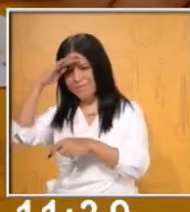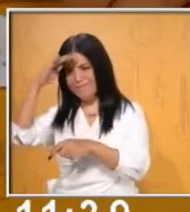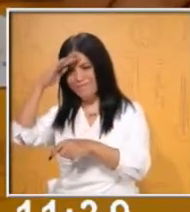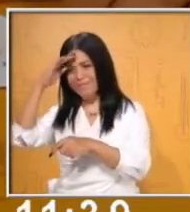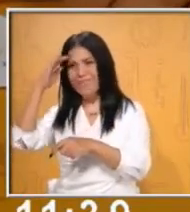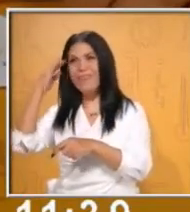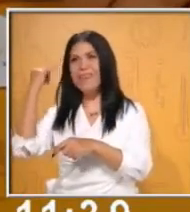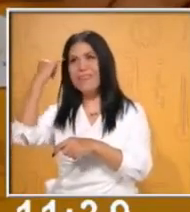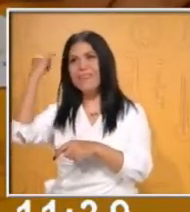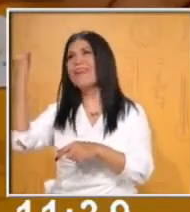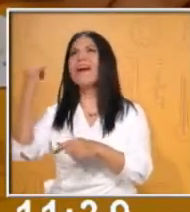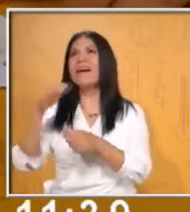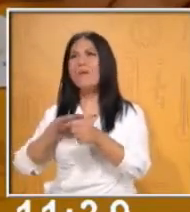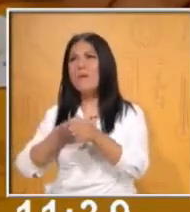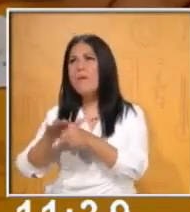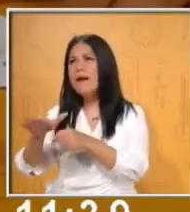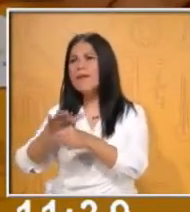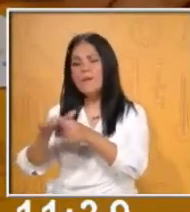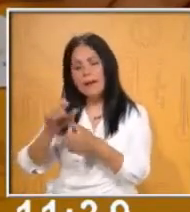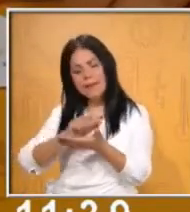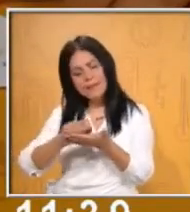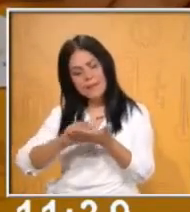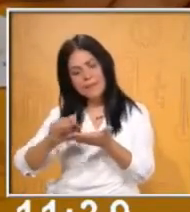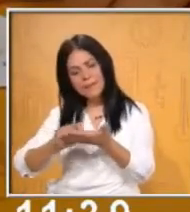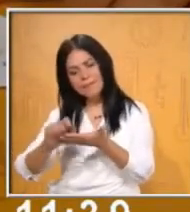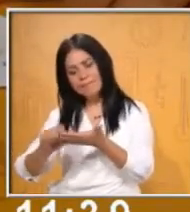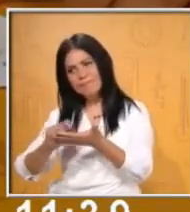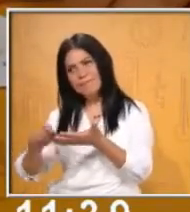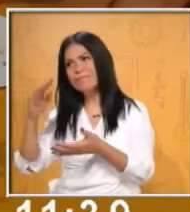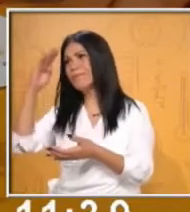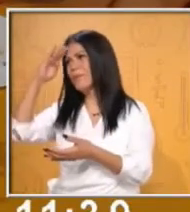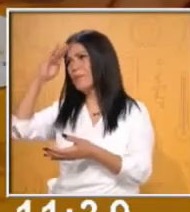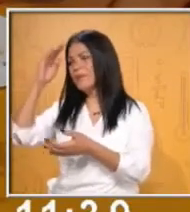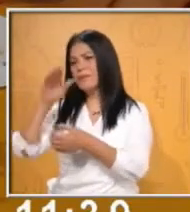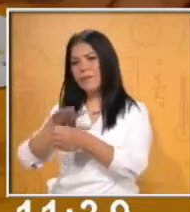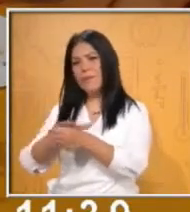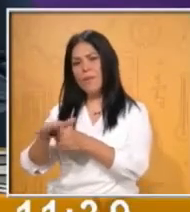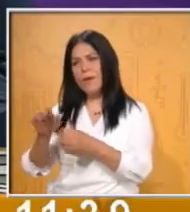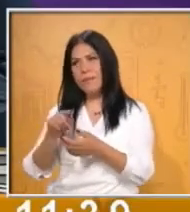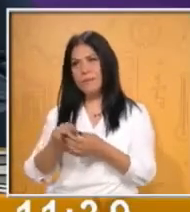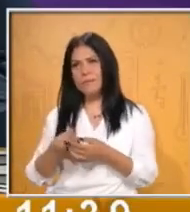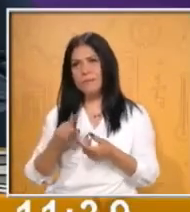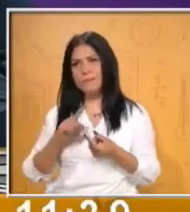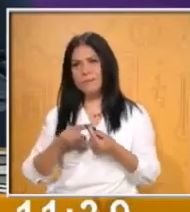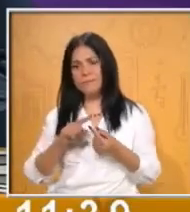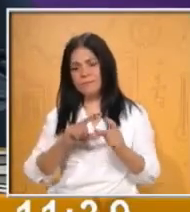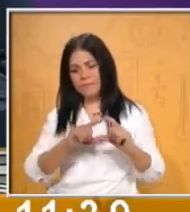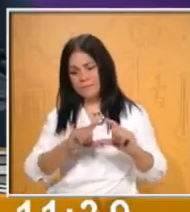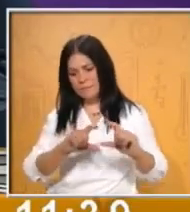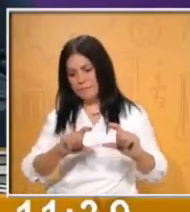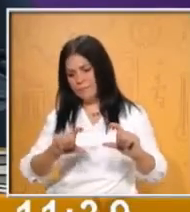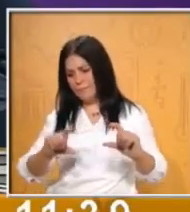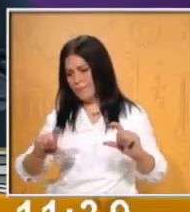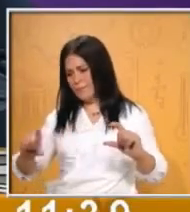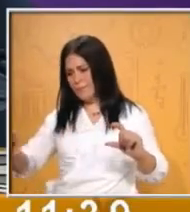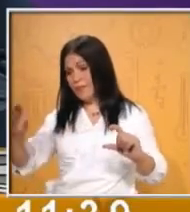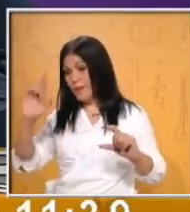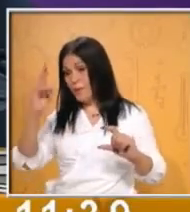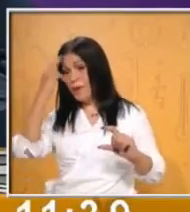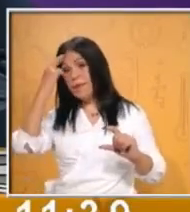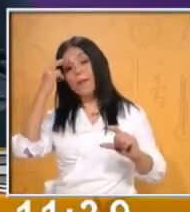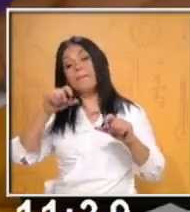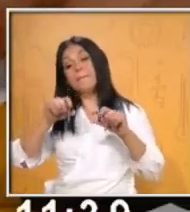lo estás en